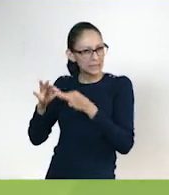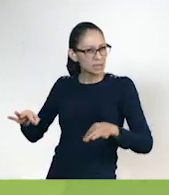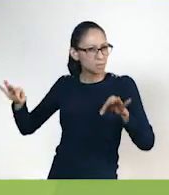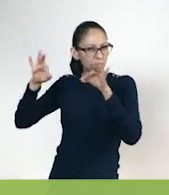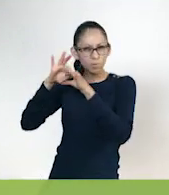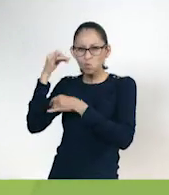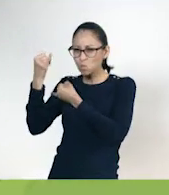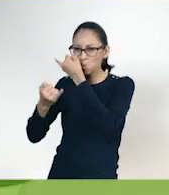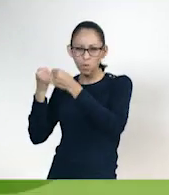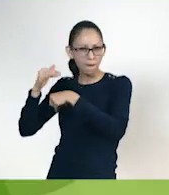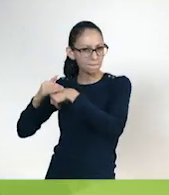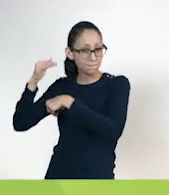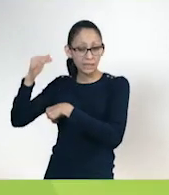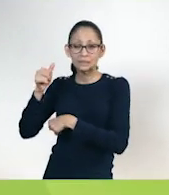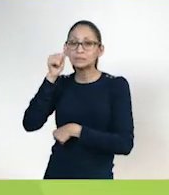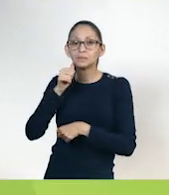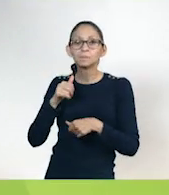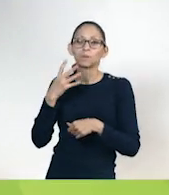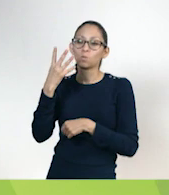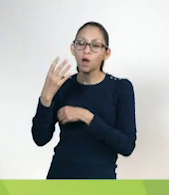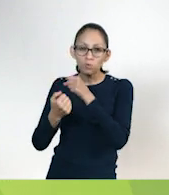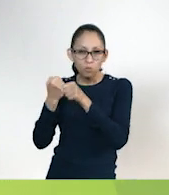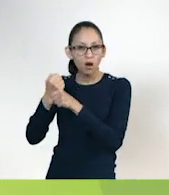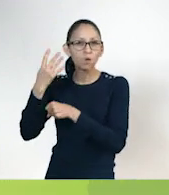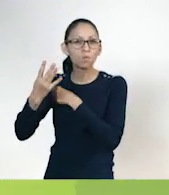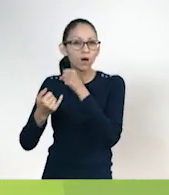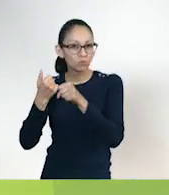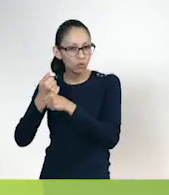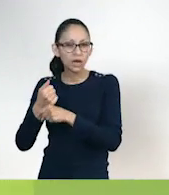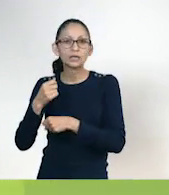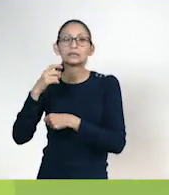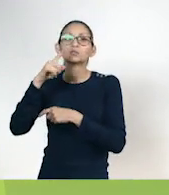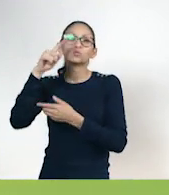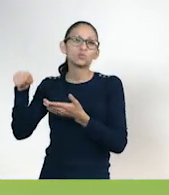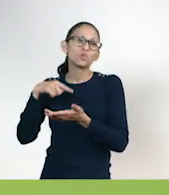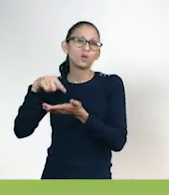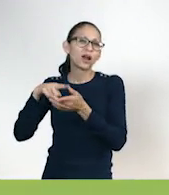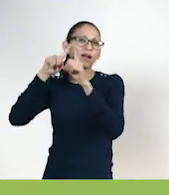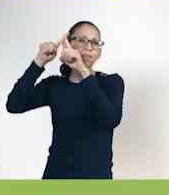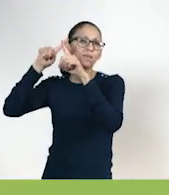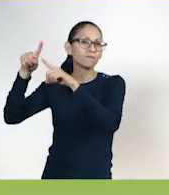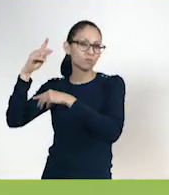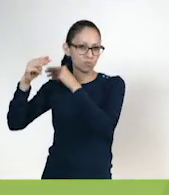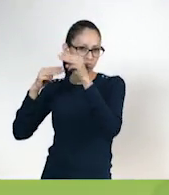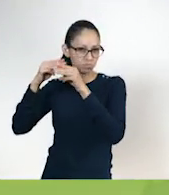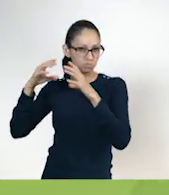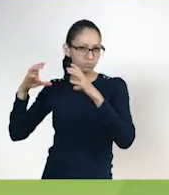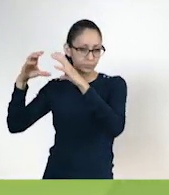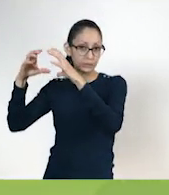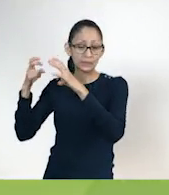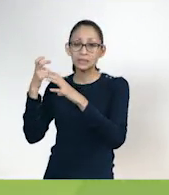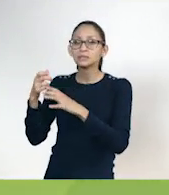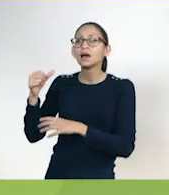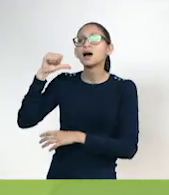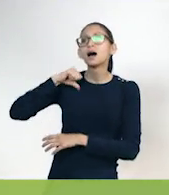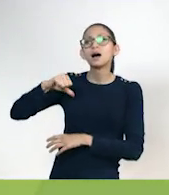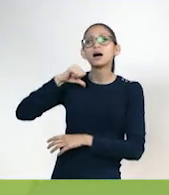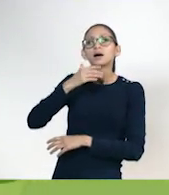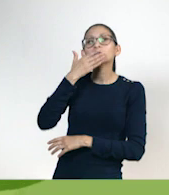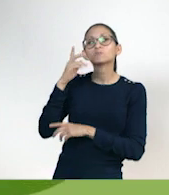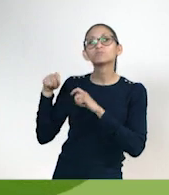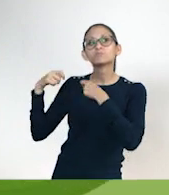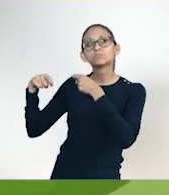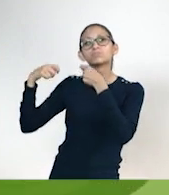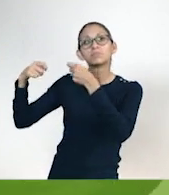Se realizan cada cuatro años en diferentes ciudades del mundo y están inspirados en los Juegos Olímpicos que realizaban los antiguos griegos en Olimpia.